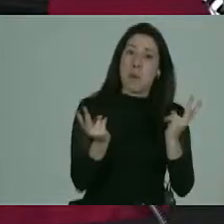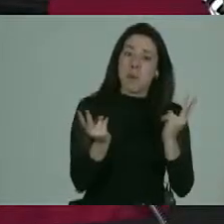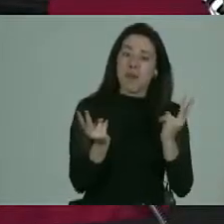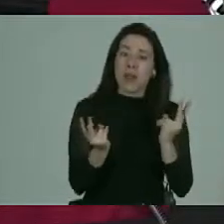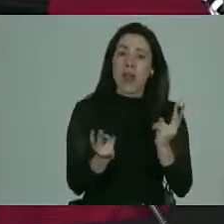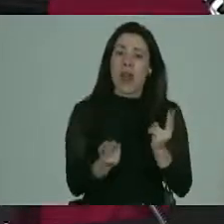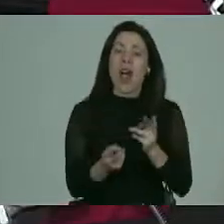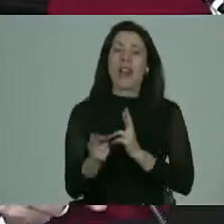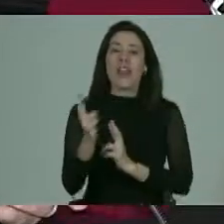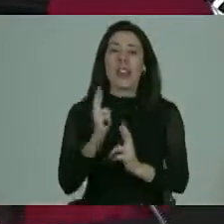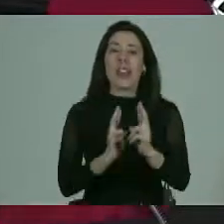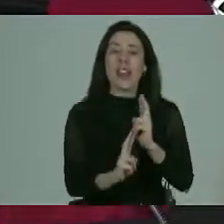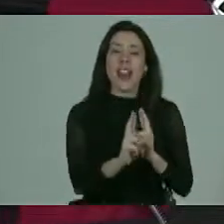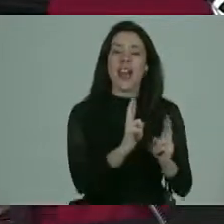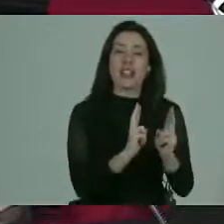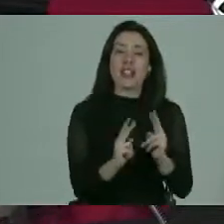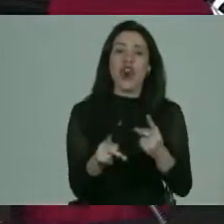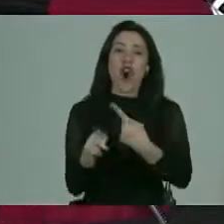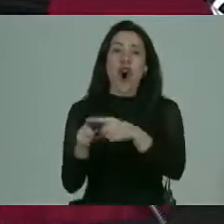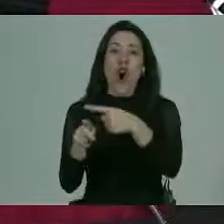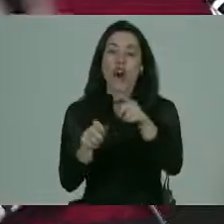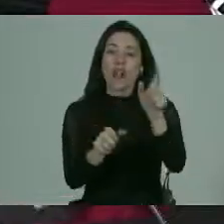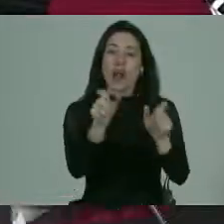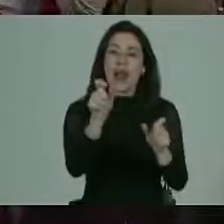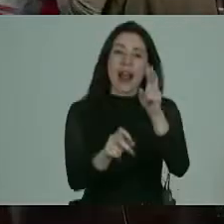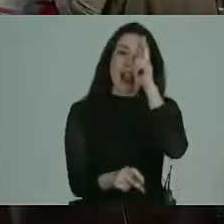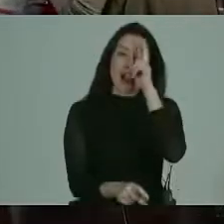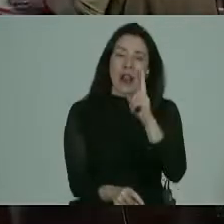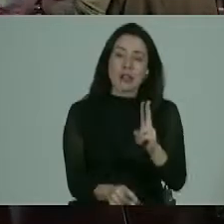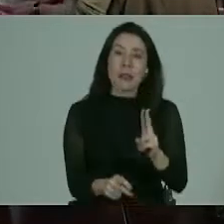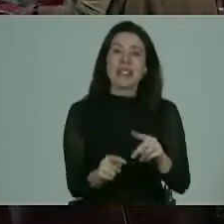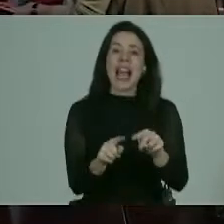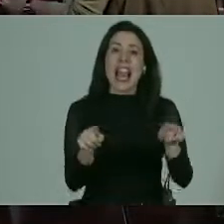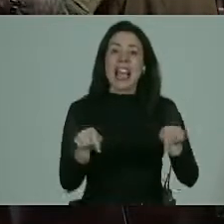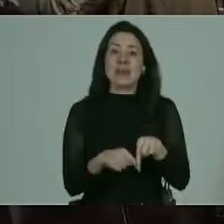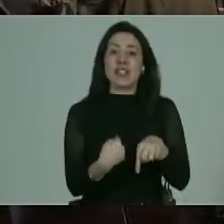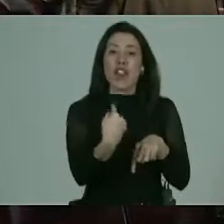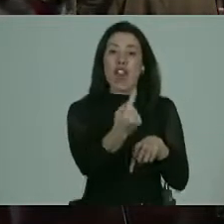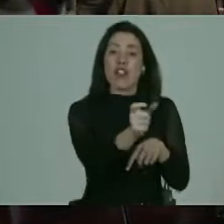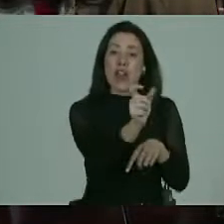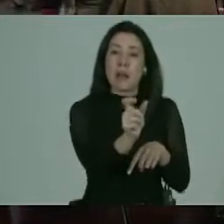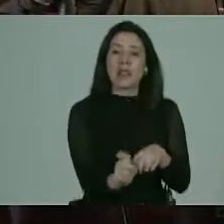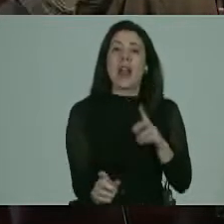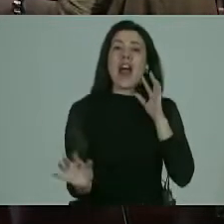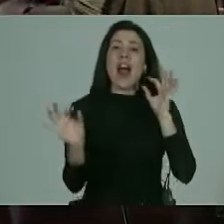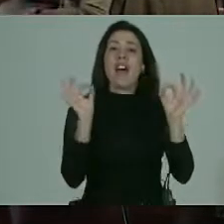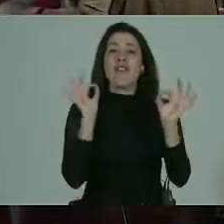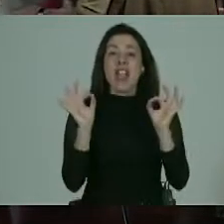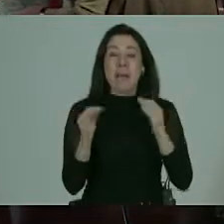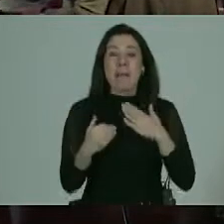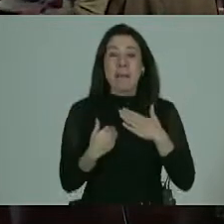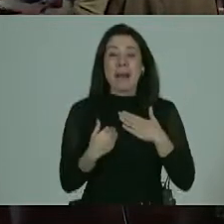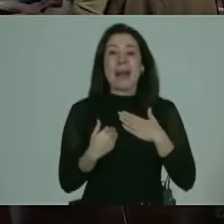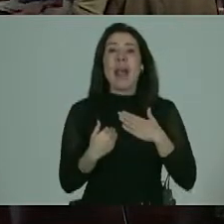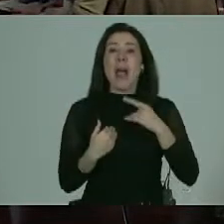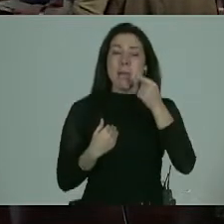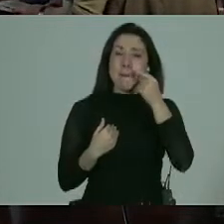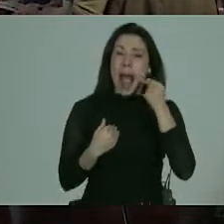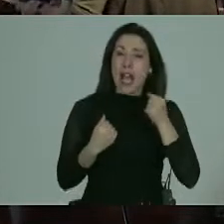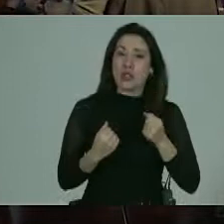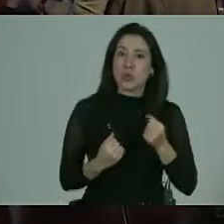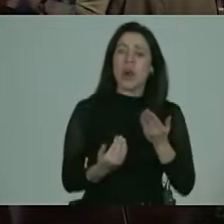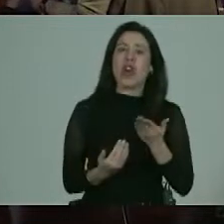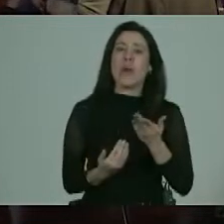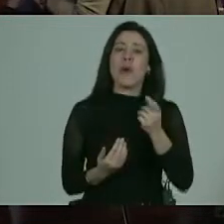te fijas cómo relacionarse con otras personas cómo respetar el metro cuadrado al otro cómo entender la feminidad y la masculinidad y eso yo creo que